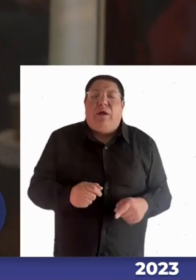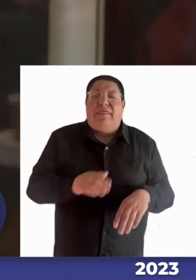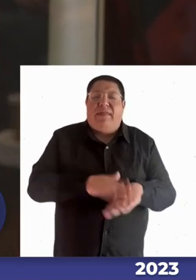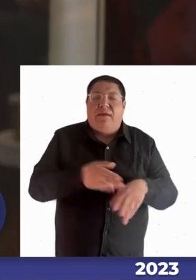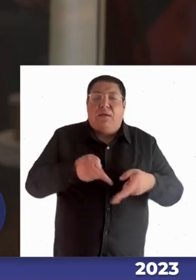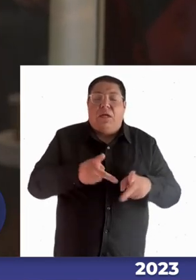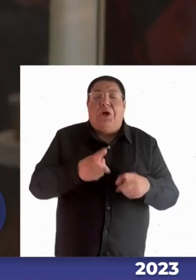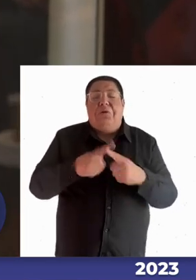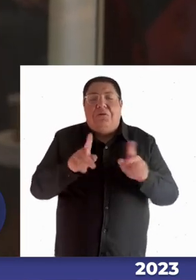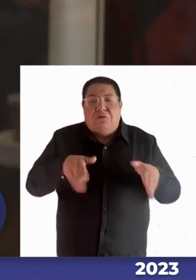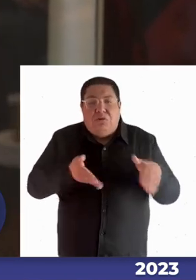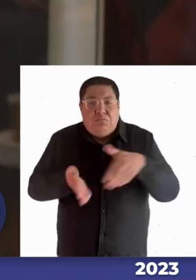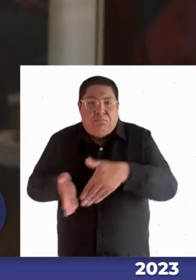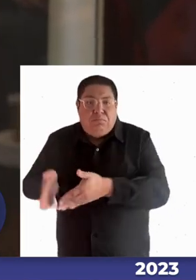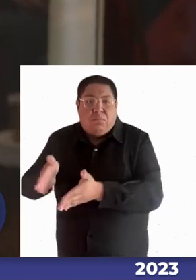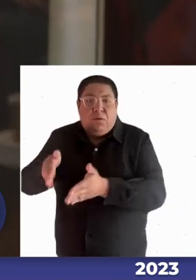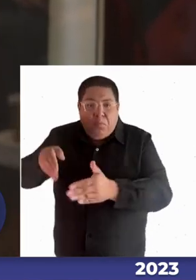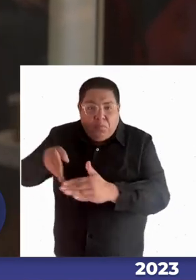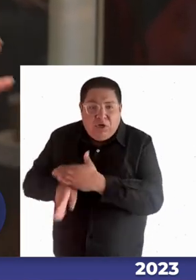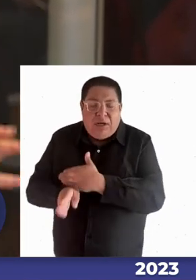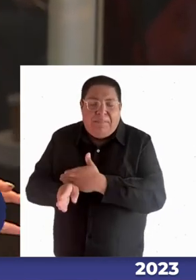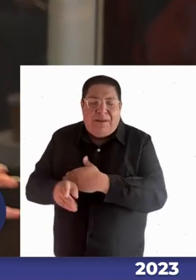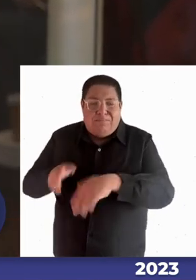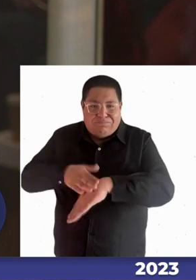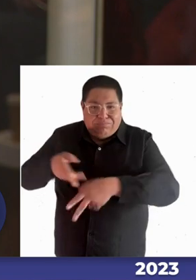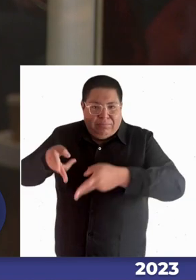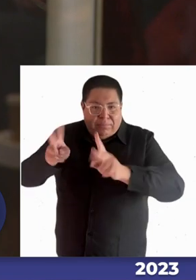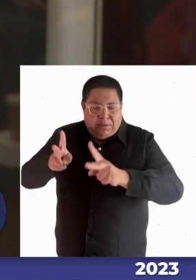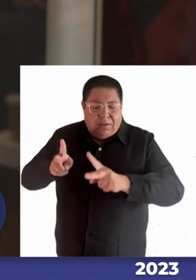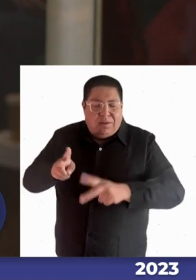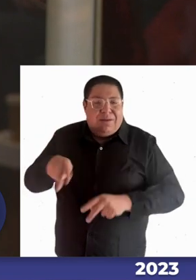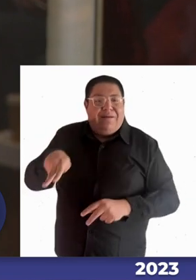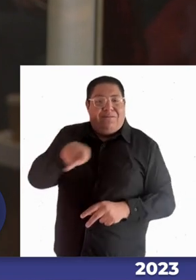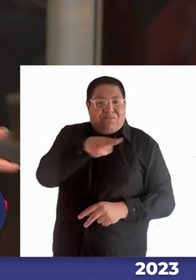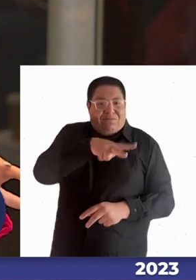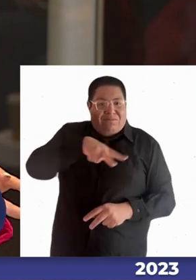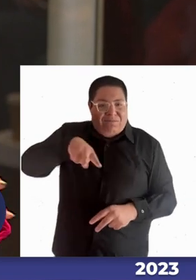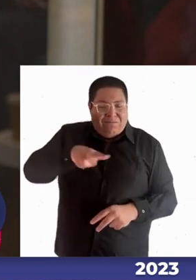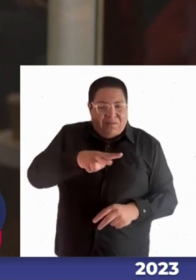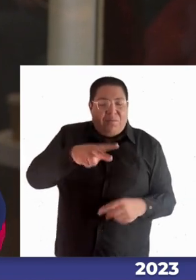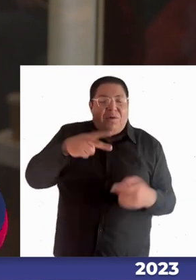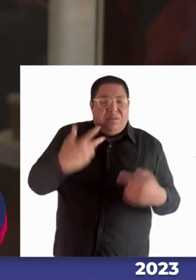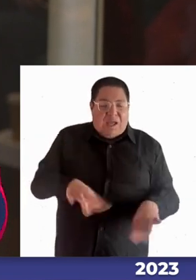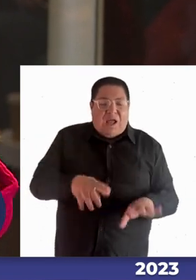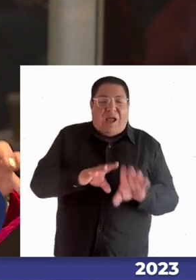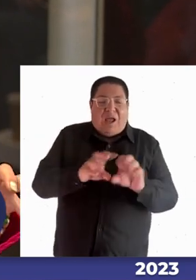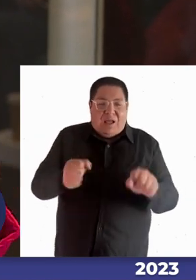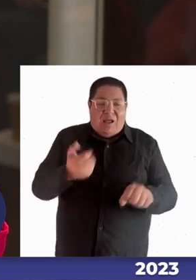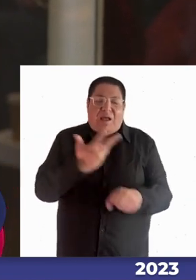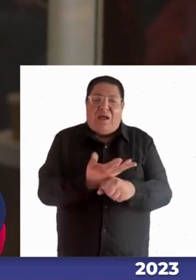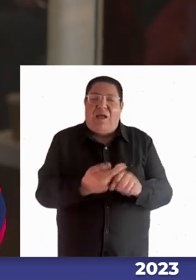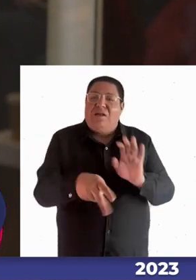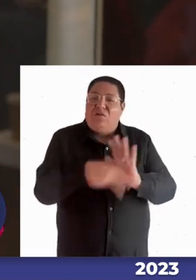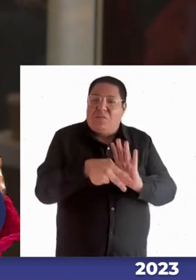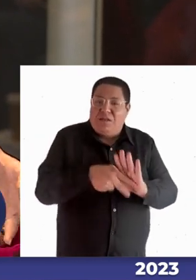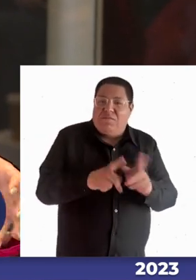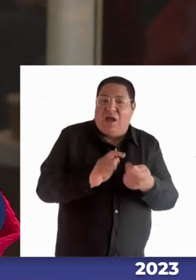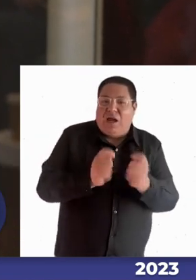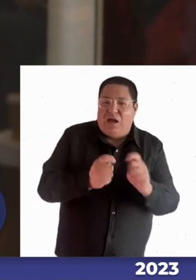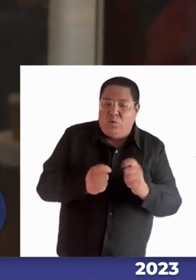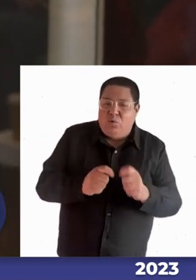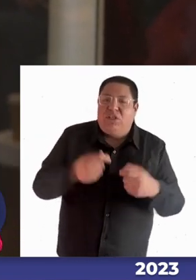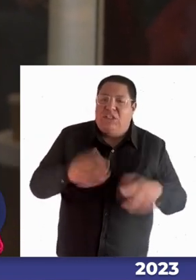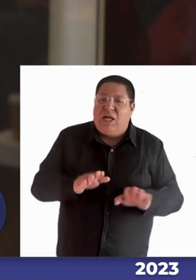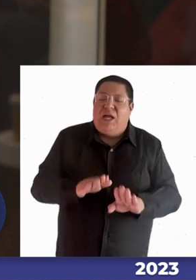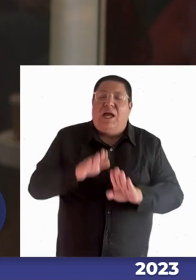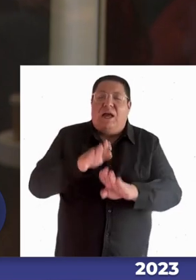este programa y acceder entonces vemos que tenemos normativas ajustes y apoyos en el